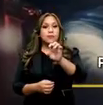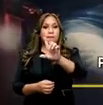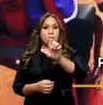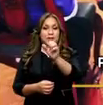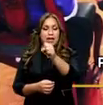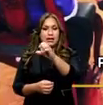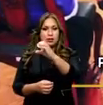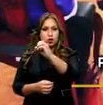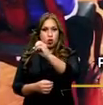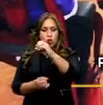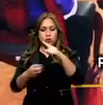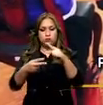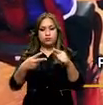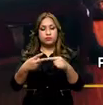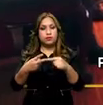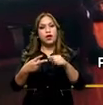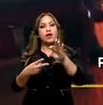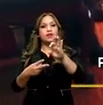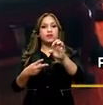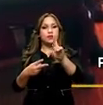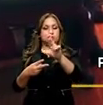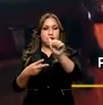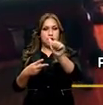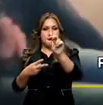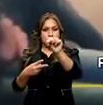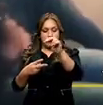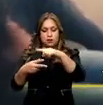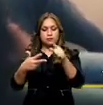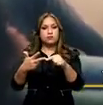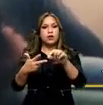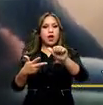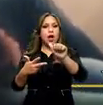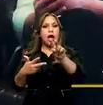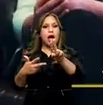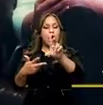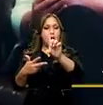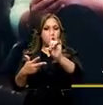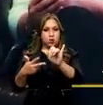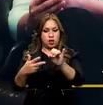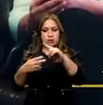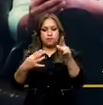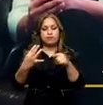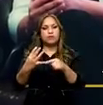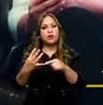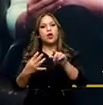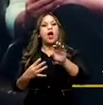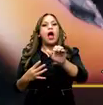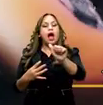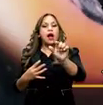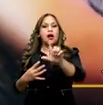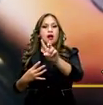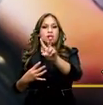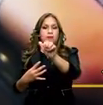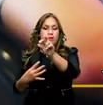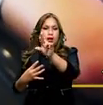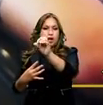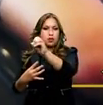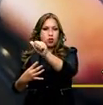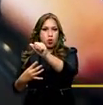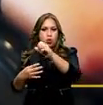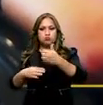Martín Galarza Audi, Francisco Terán, Pamela Cortés, Troy Alvarado y el director de SAICE, David Checa,